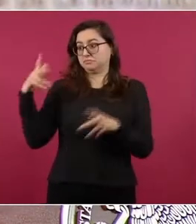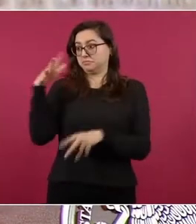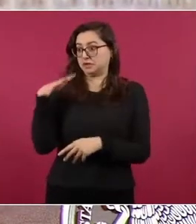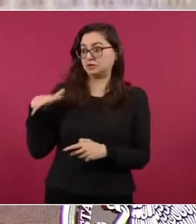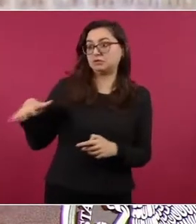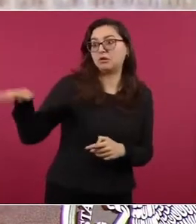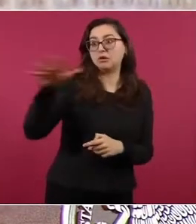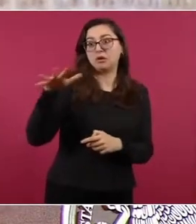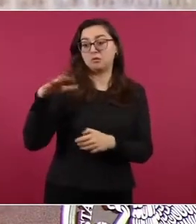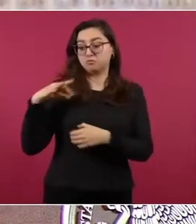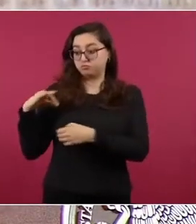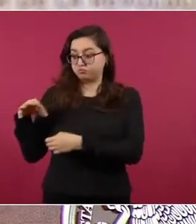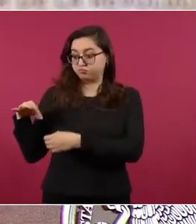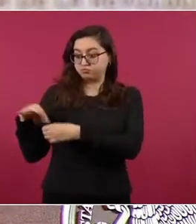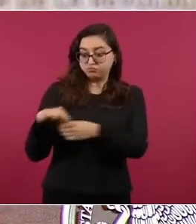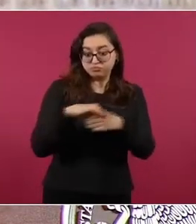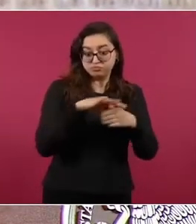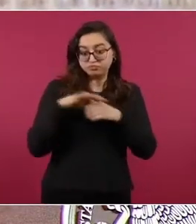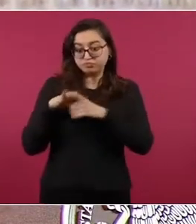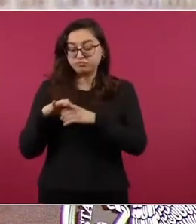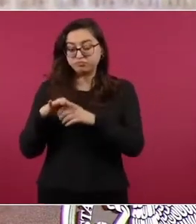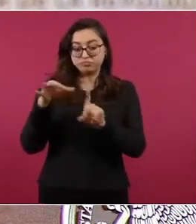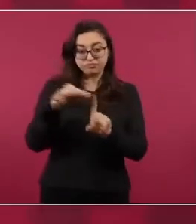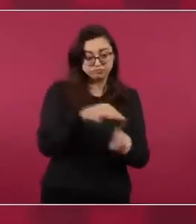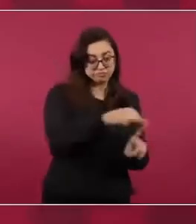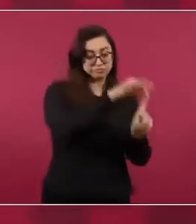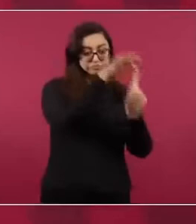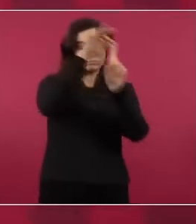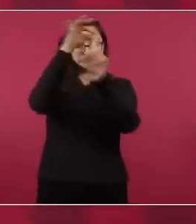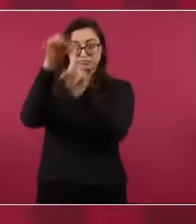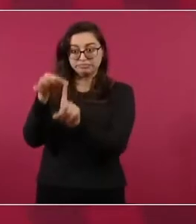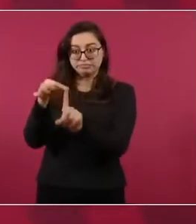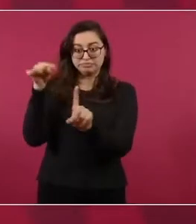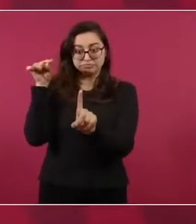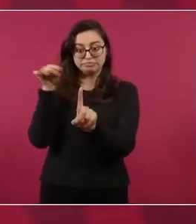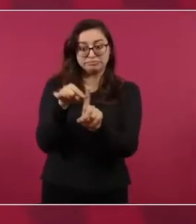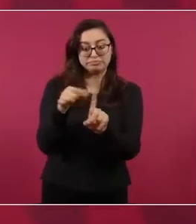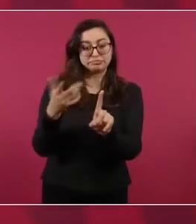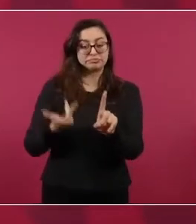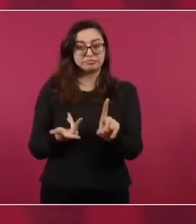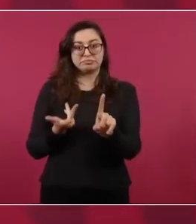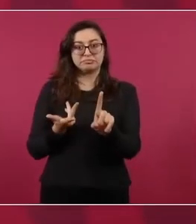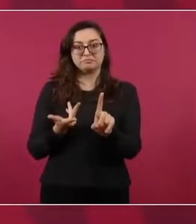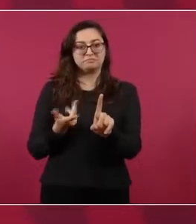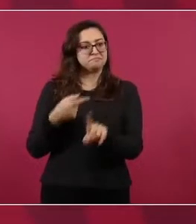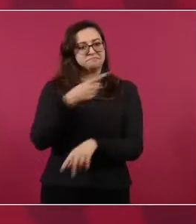sobre todo los que viven en la sierra,